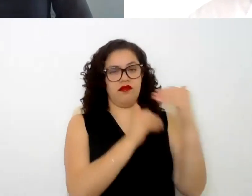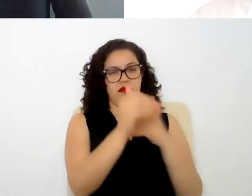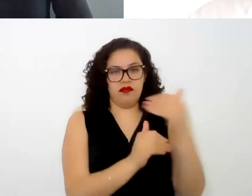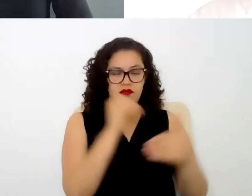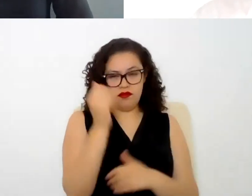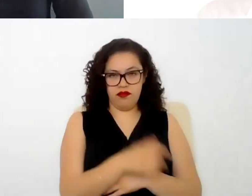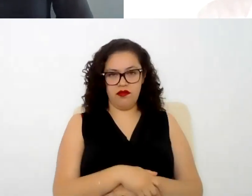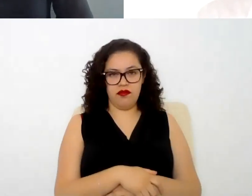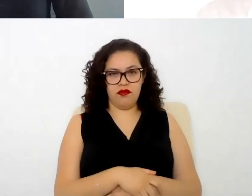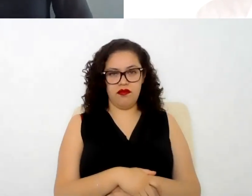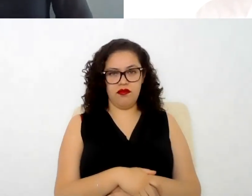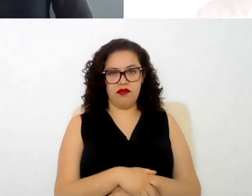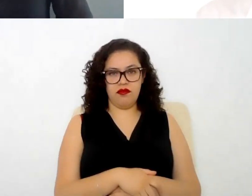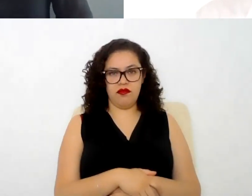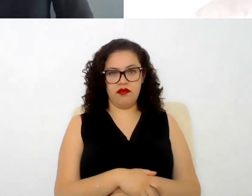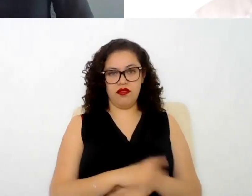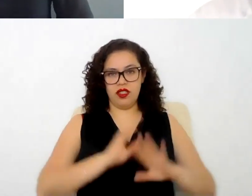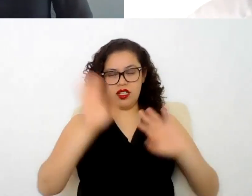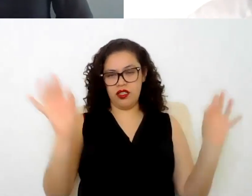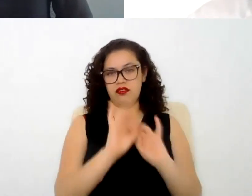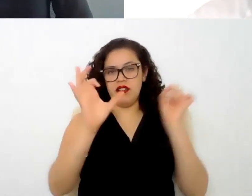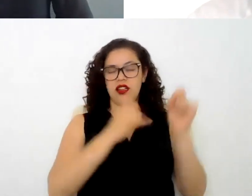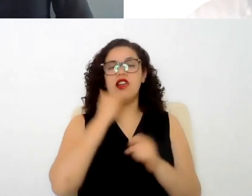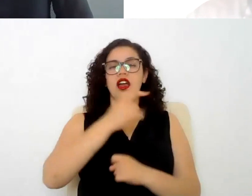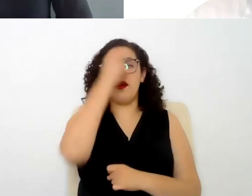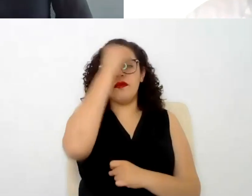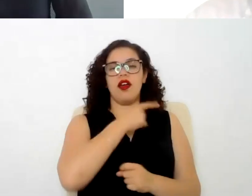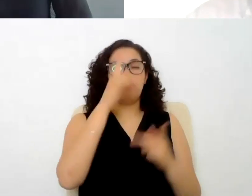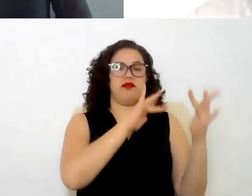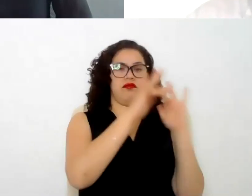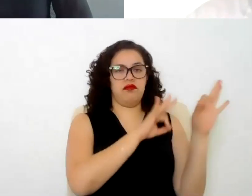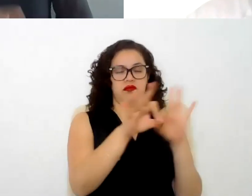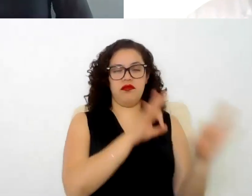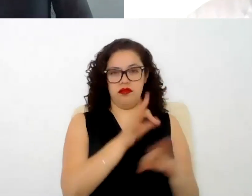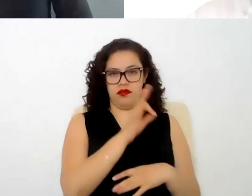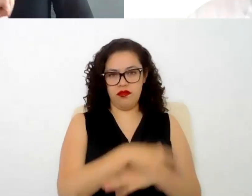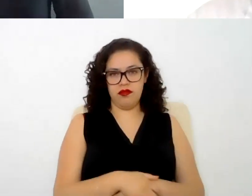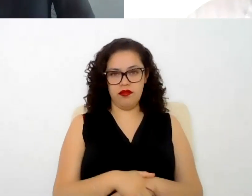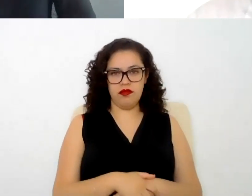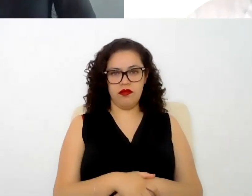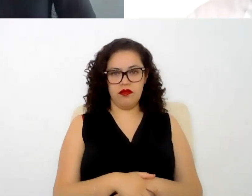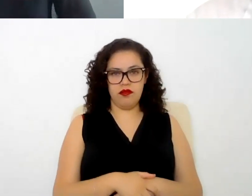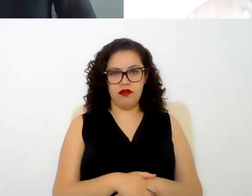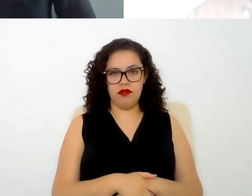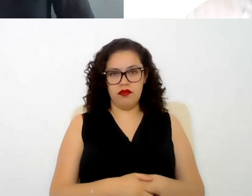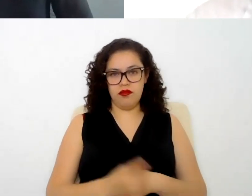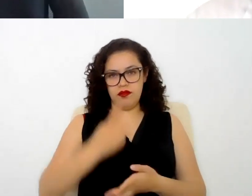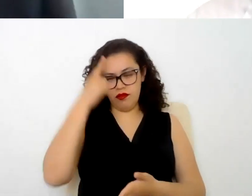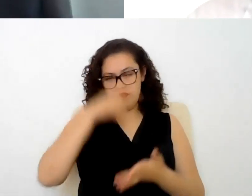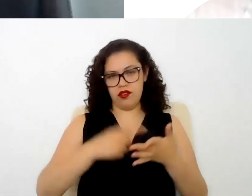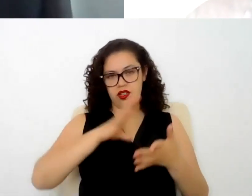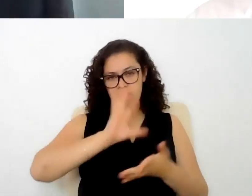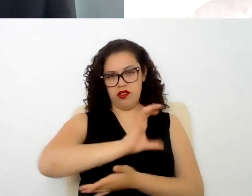indeterminado y ya surtiría los efectos de una relación laboral por tiempo indeterminado por eso que son bastante complicados estos